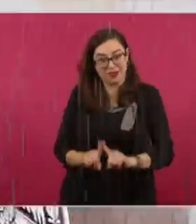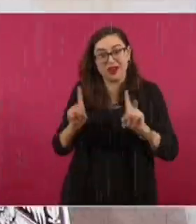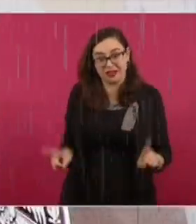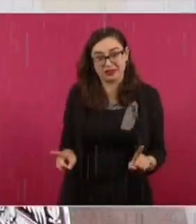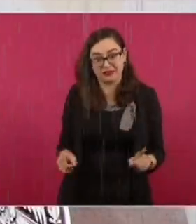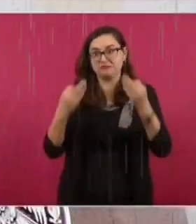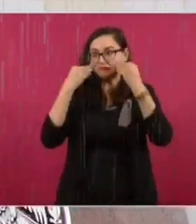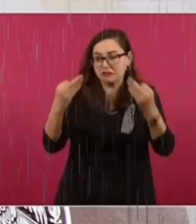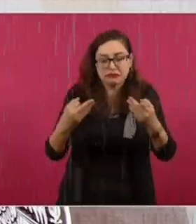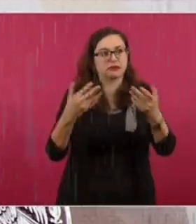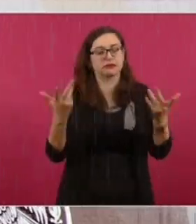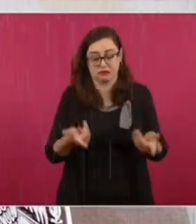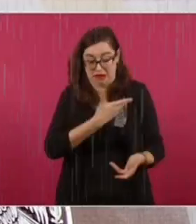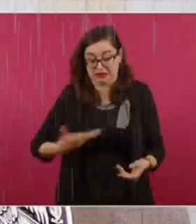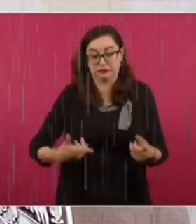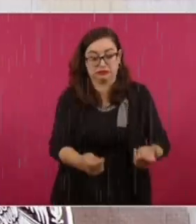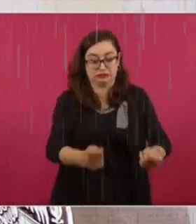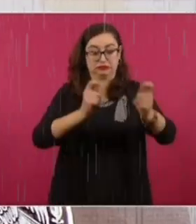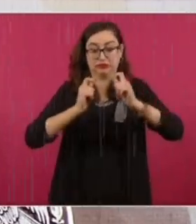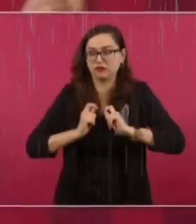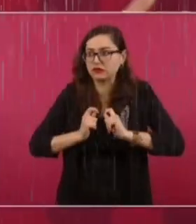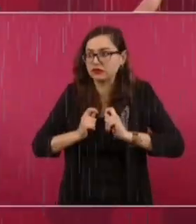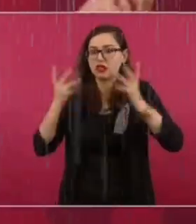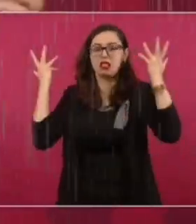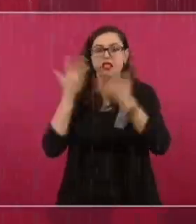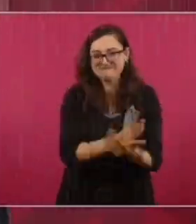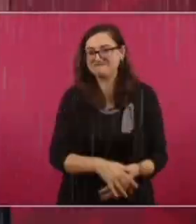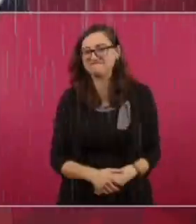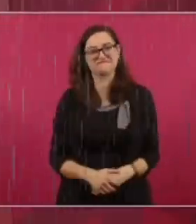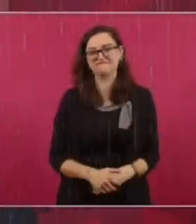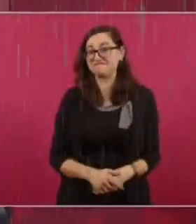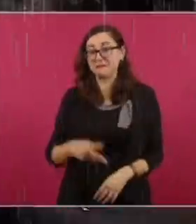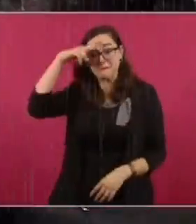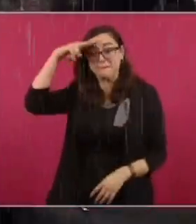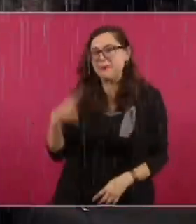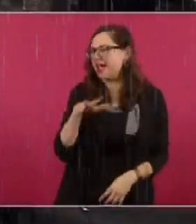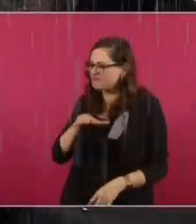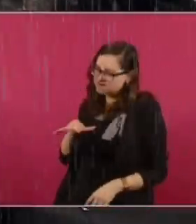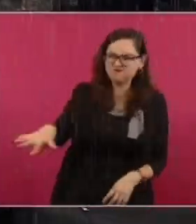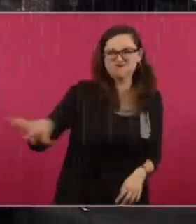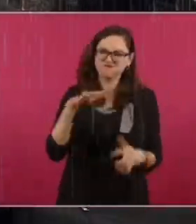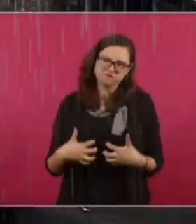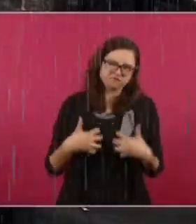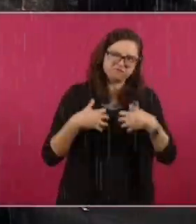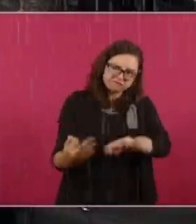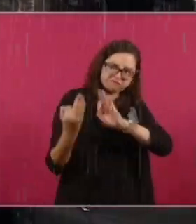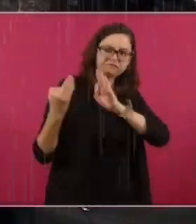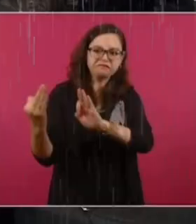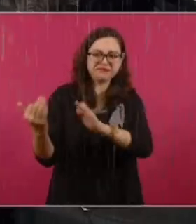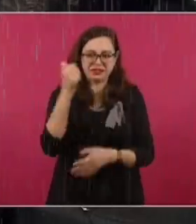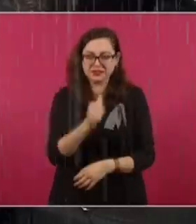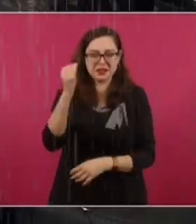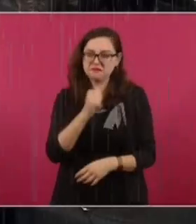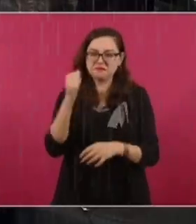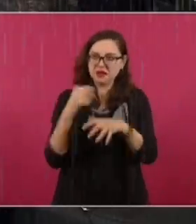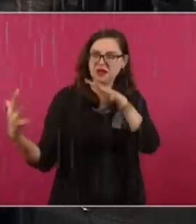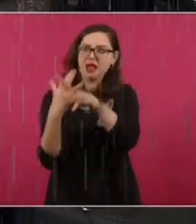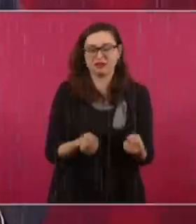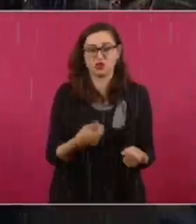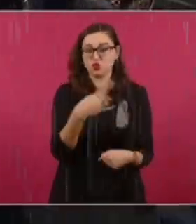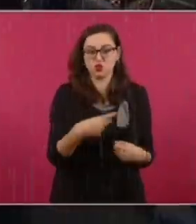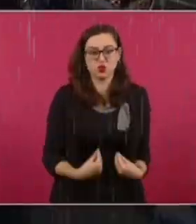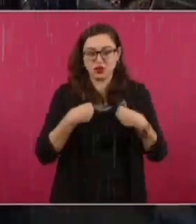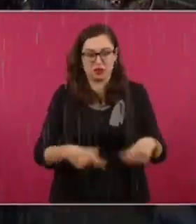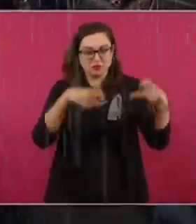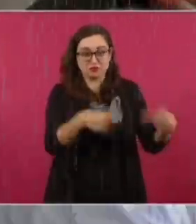enfrentar el problema de la inseguridad y vi la gravedad de que no se tenía con quién. Y lo que se estaba requiriéndose necesita es la seguridad de nuestro pueblo.